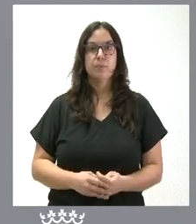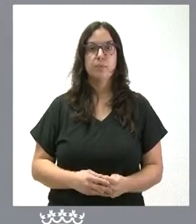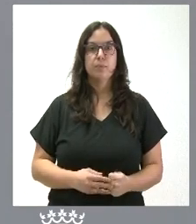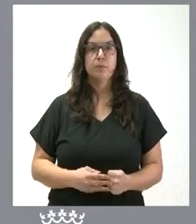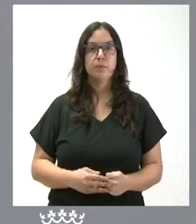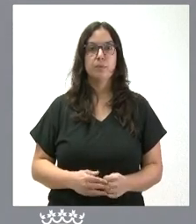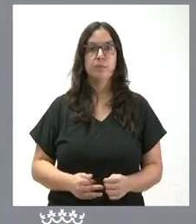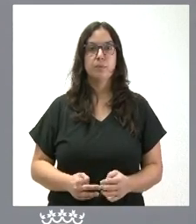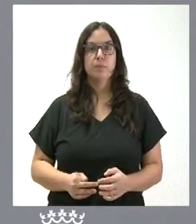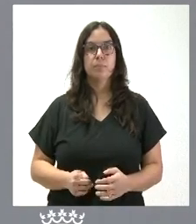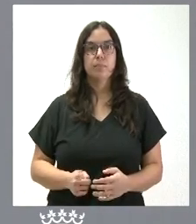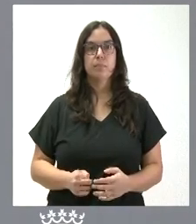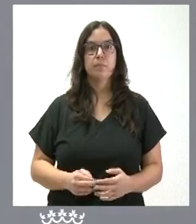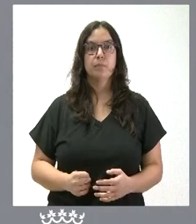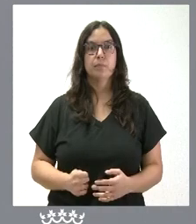presidencia